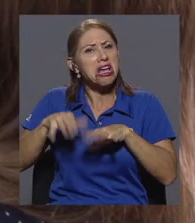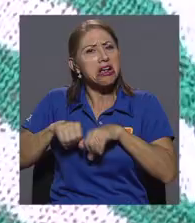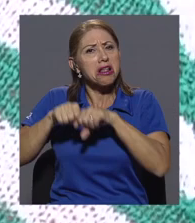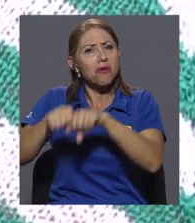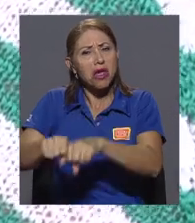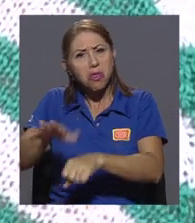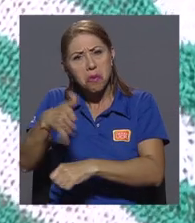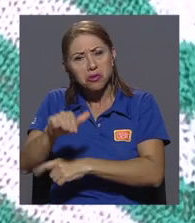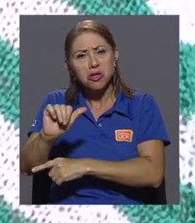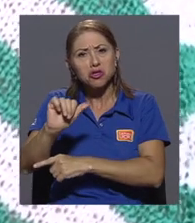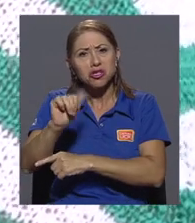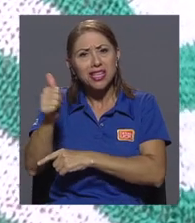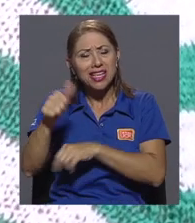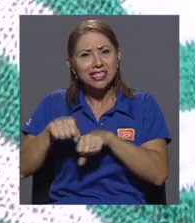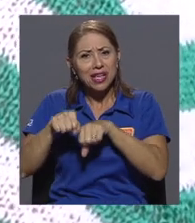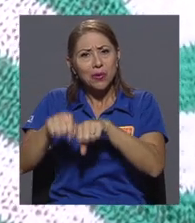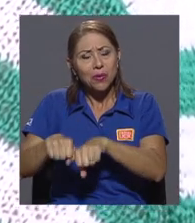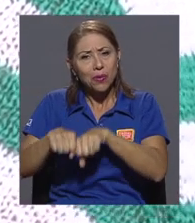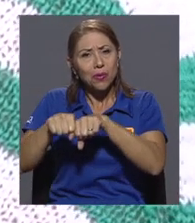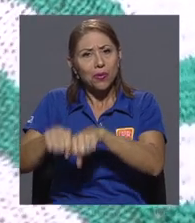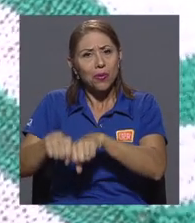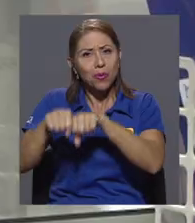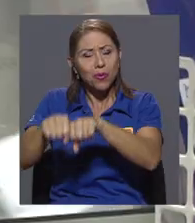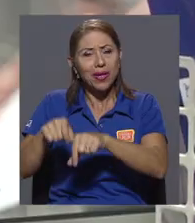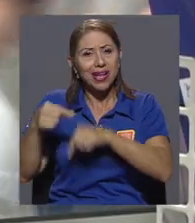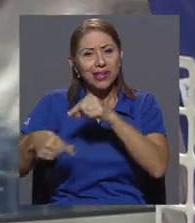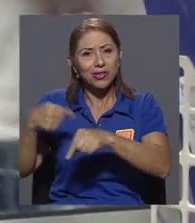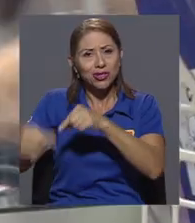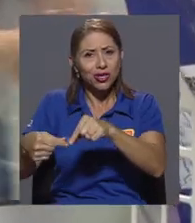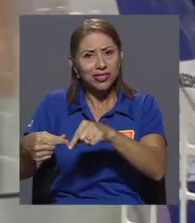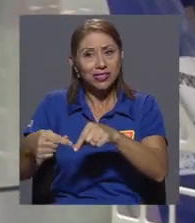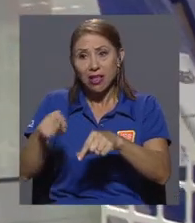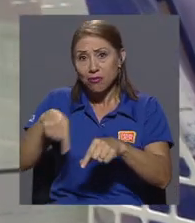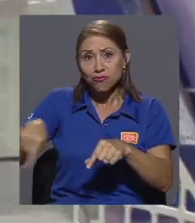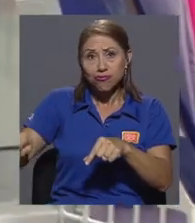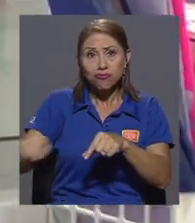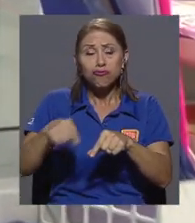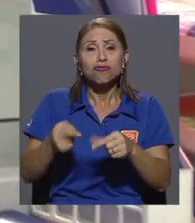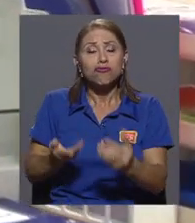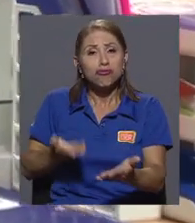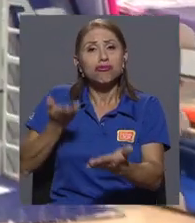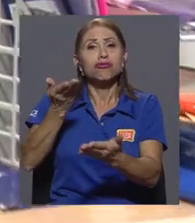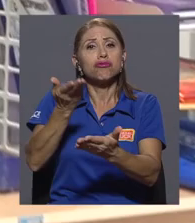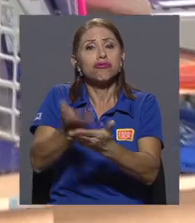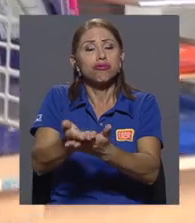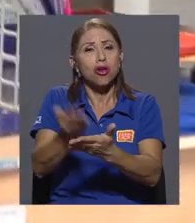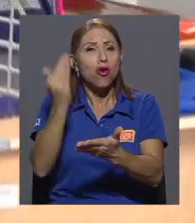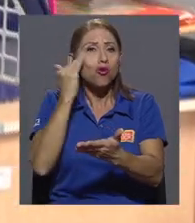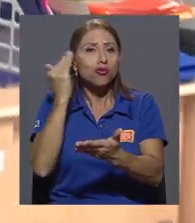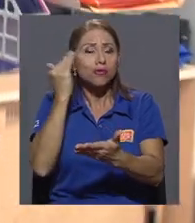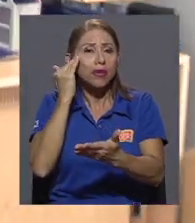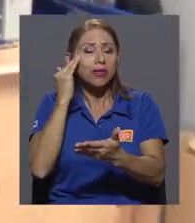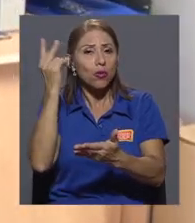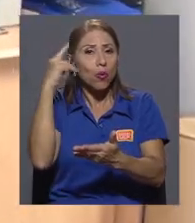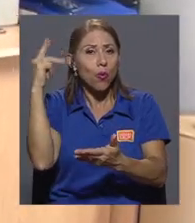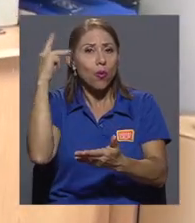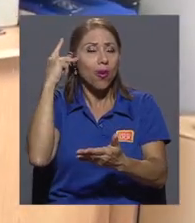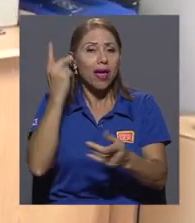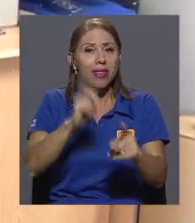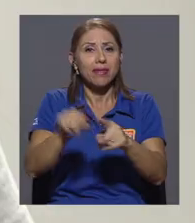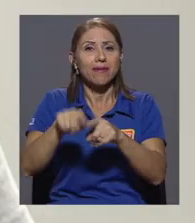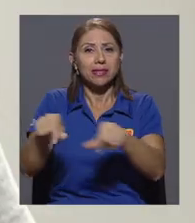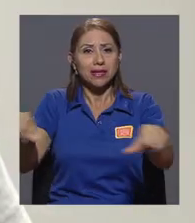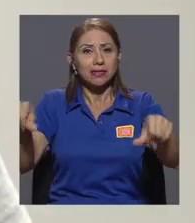de 10 generaciones que, de distintas maneras, aportan conocimiento politológico a las diversas áreas del quehacer